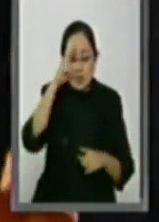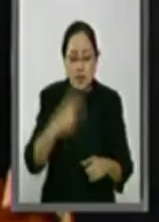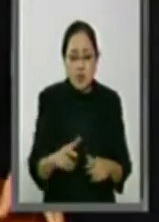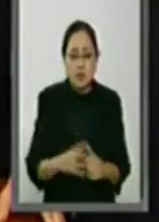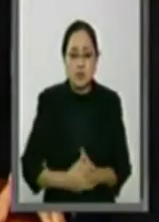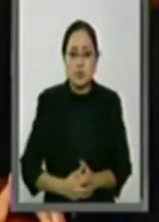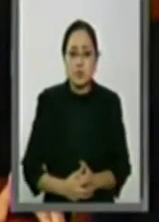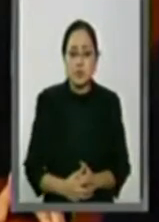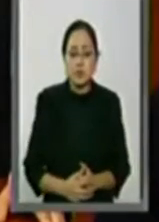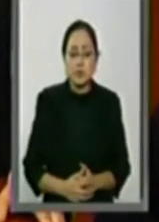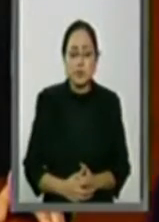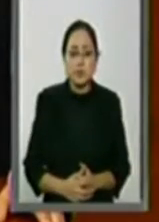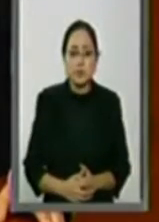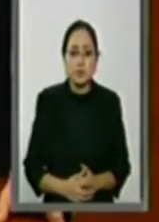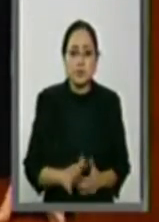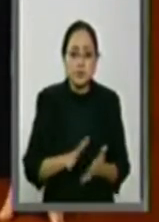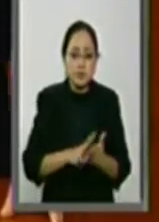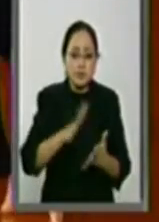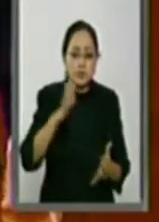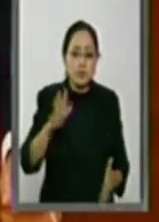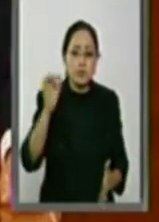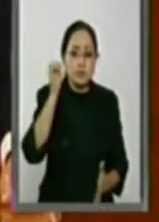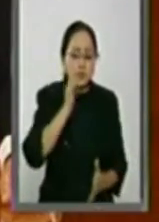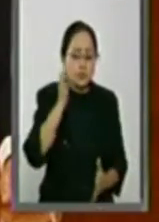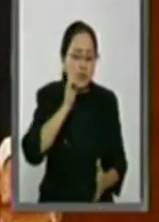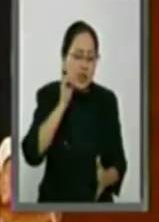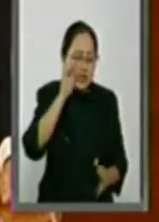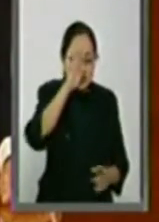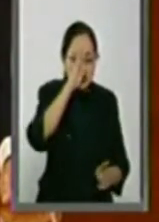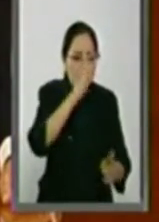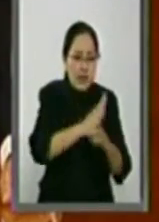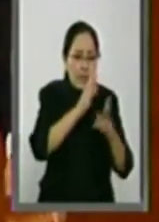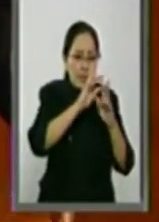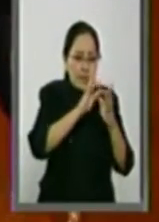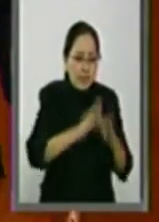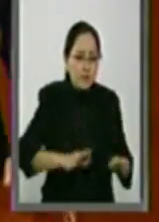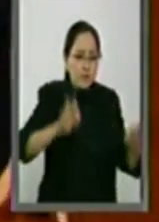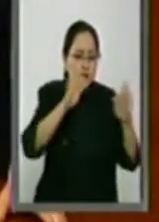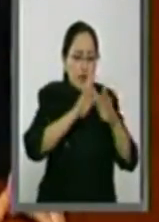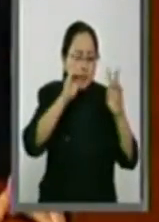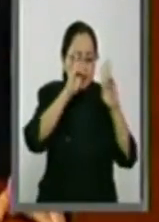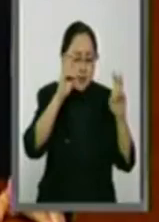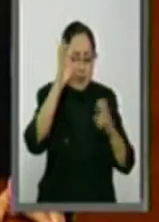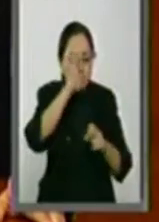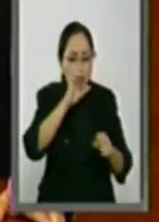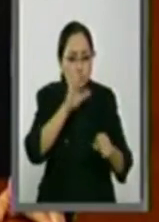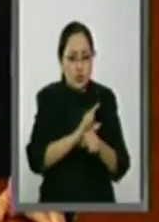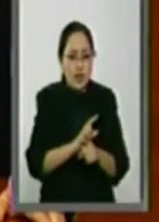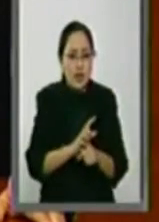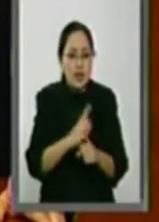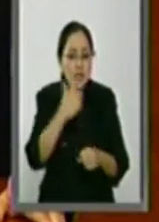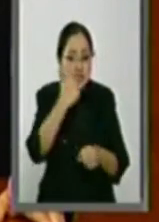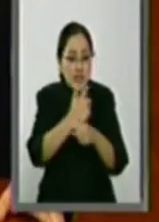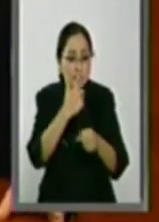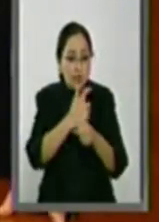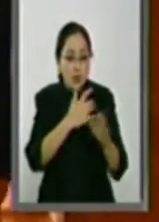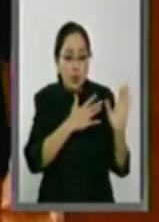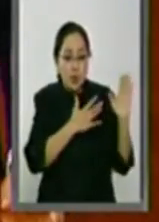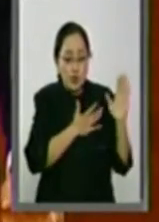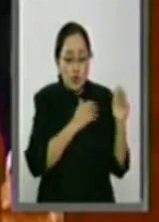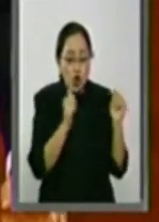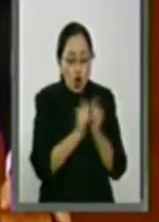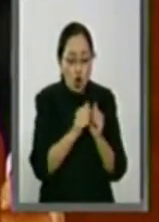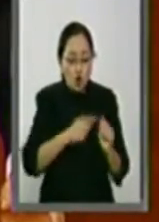mayormente en tratándose de cultura, su séptimo compromiso que hizo al pueblo de